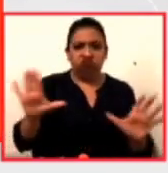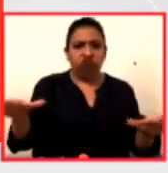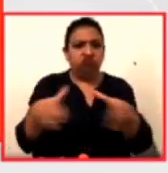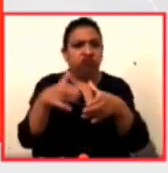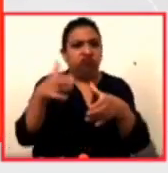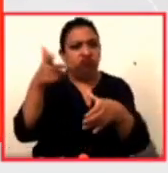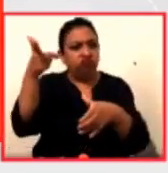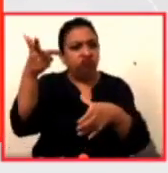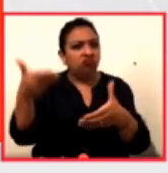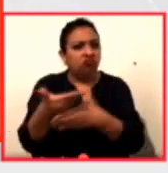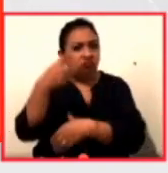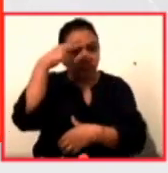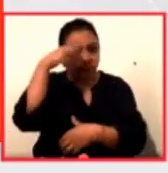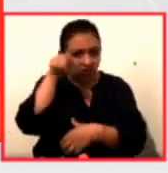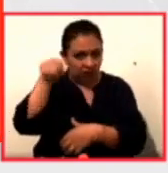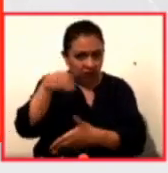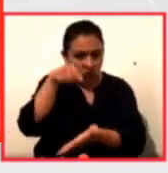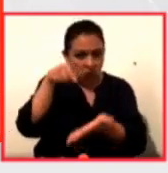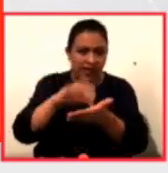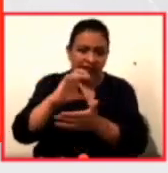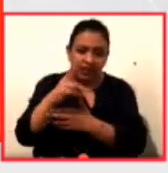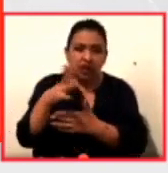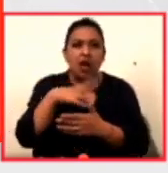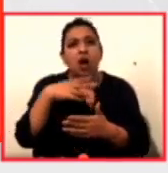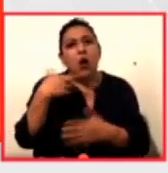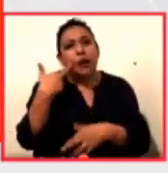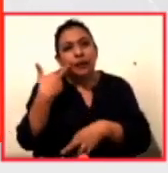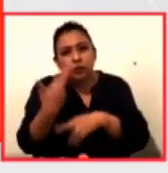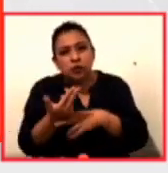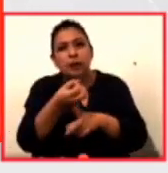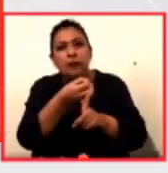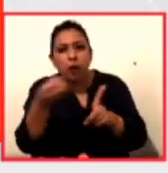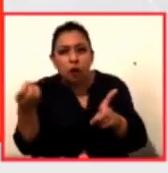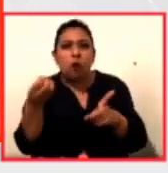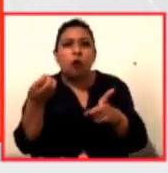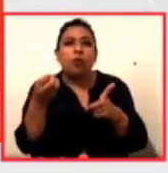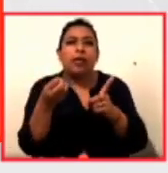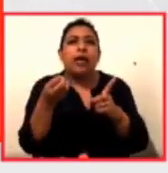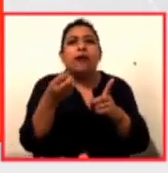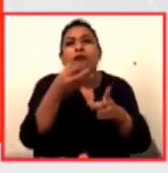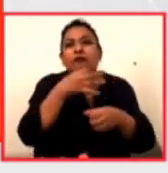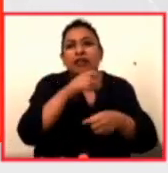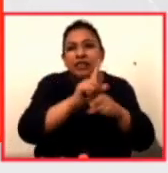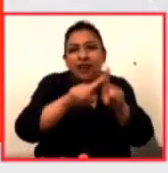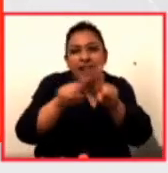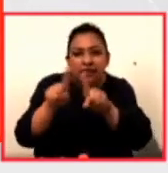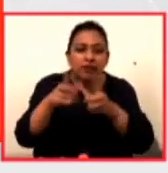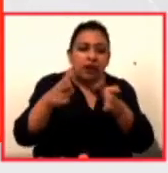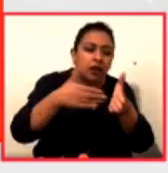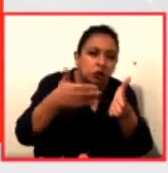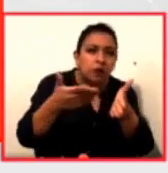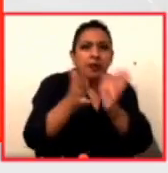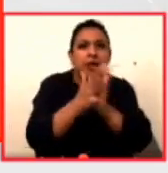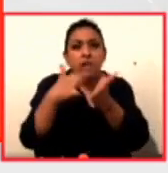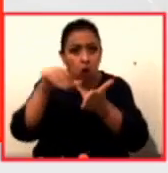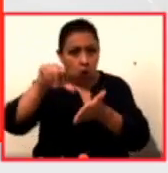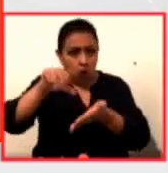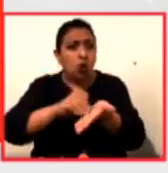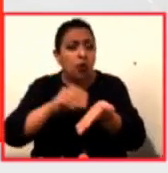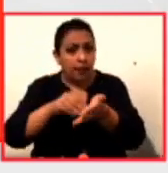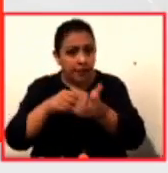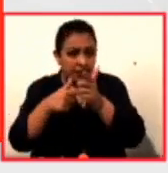en Chicago y organizar festivales de literatura, de gastronomía, que se mantienen activos todavía hoy, a pesar de que ahora han tenido que,